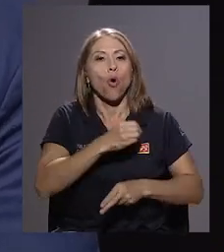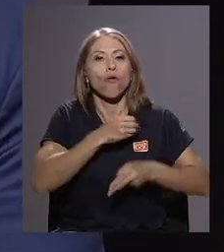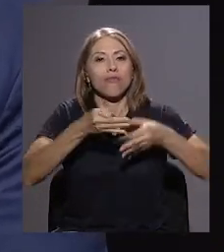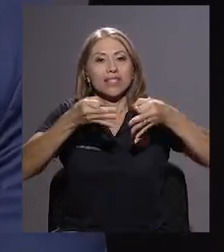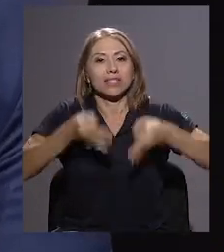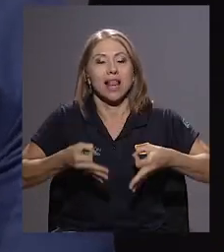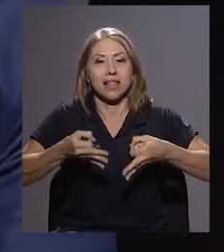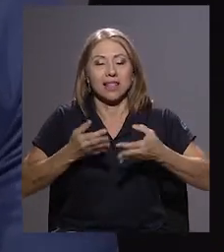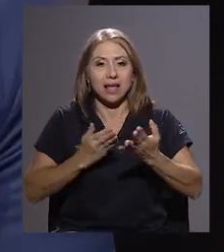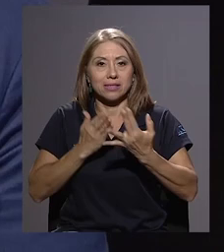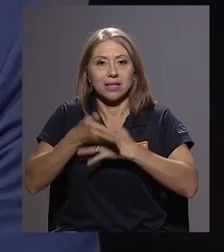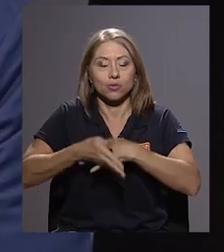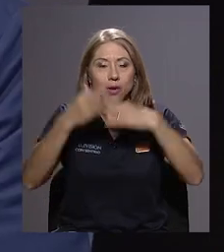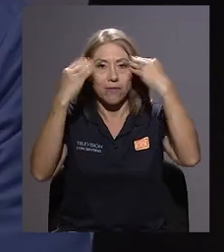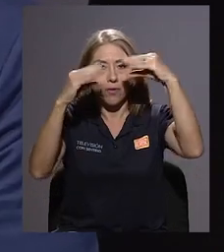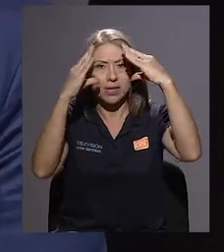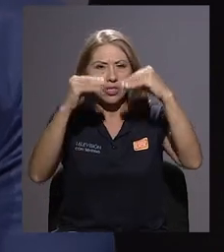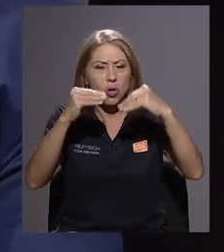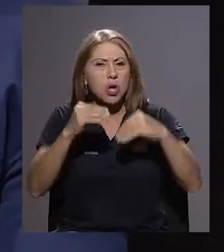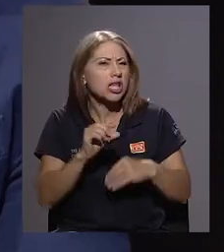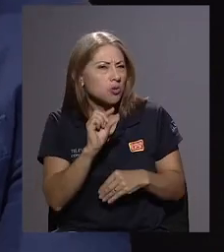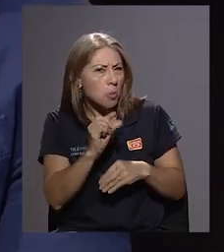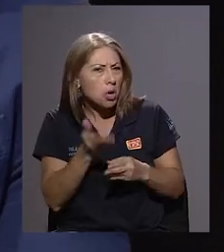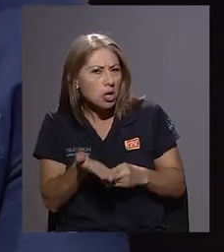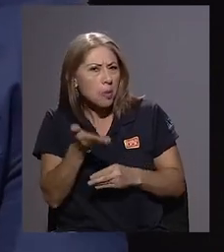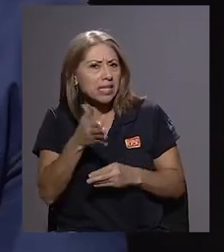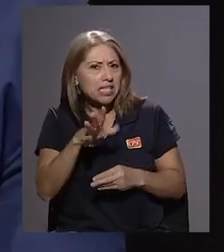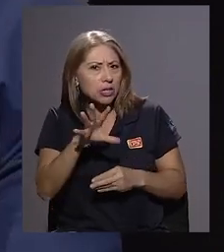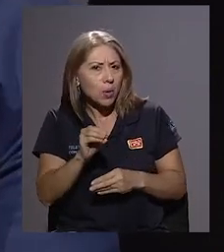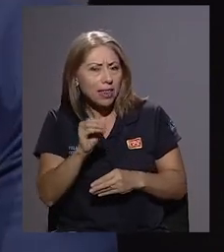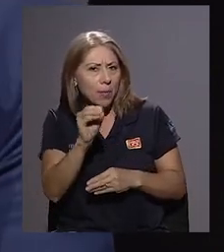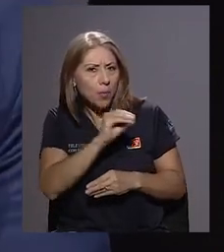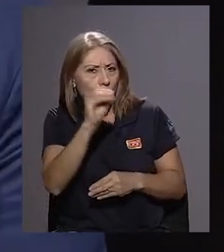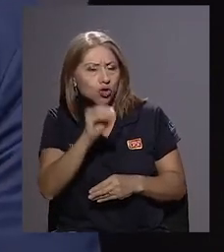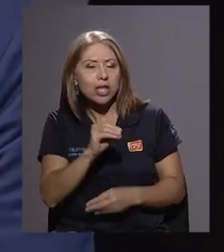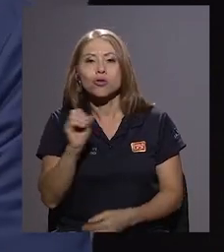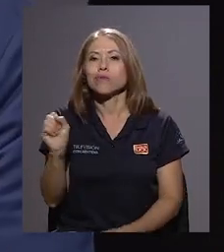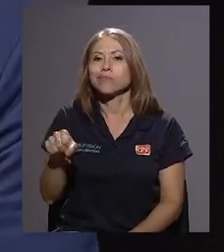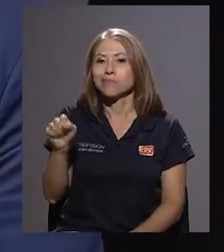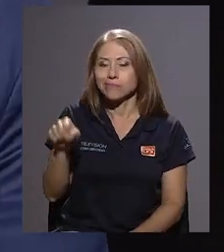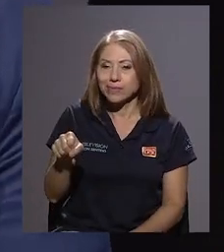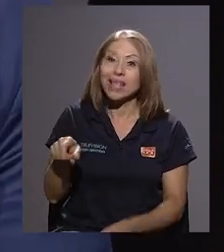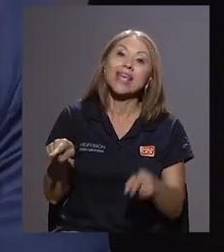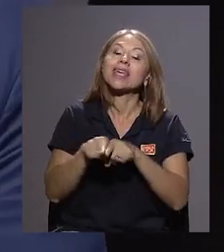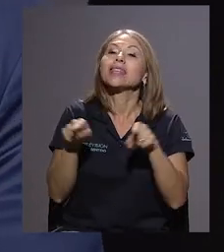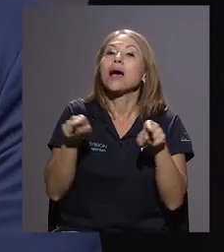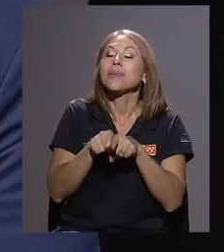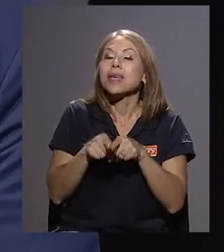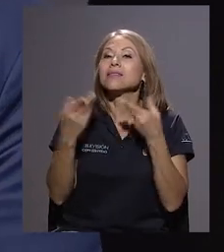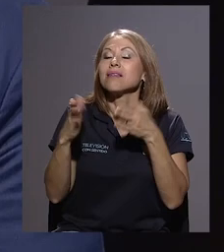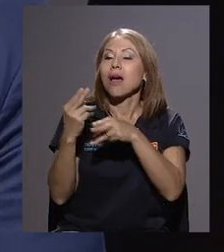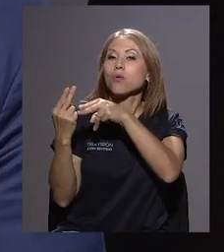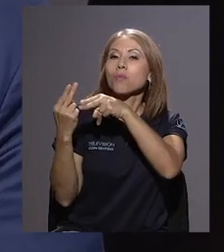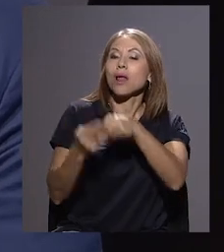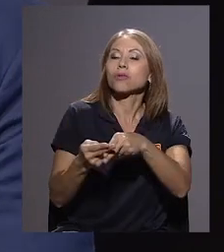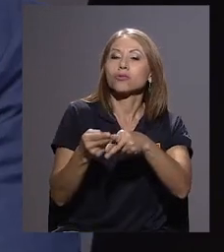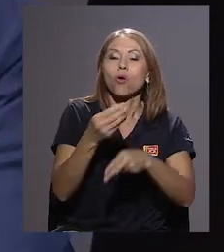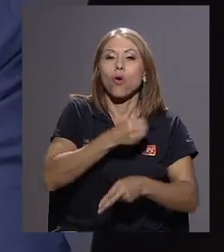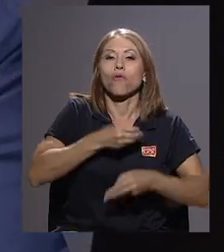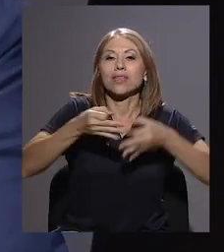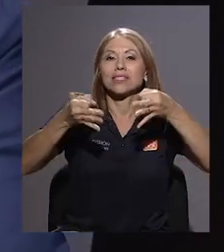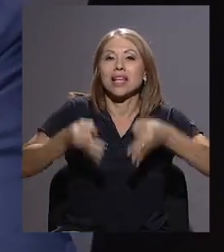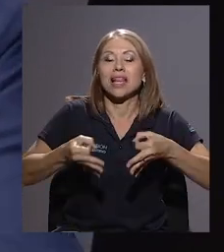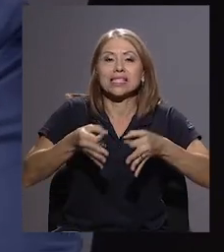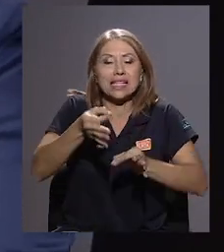50%. Que es más o menos un poquito más del 50%. Y otro tanto parecido, los oficiales de simplificación de trámite, que la